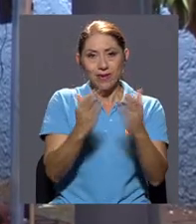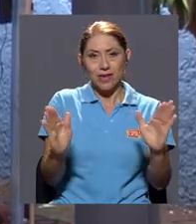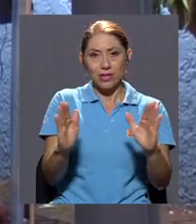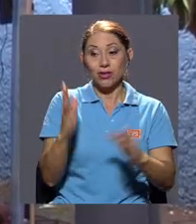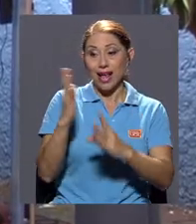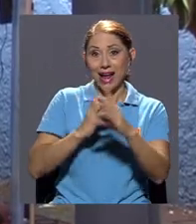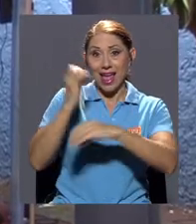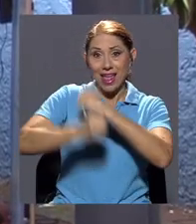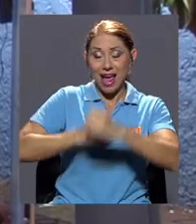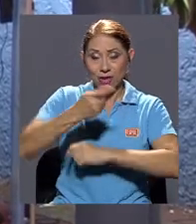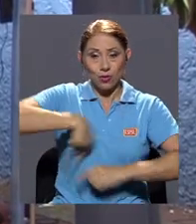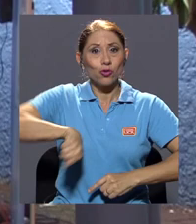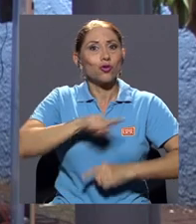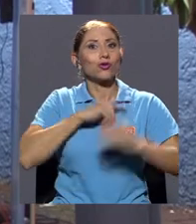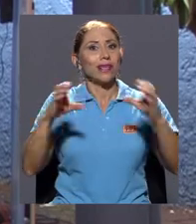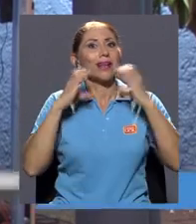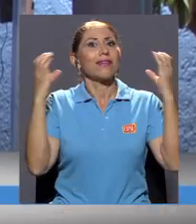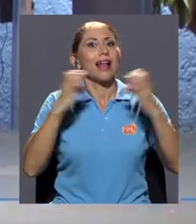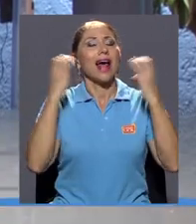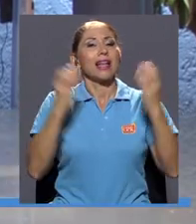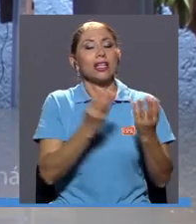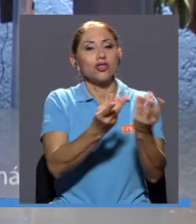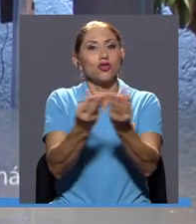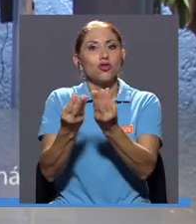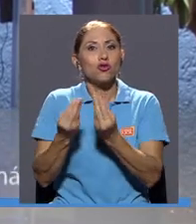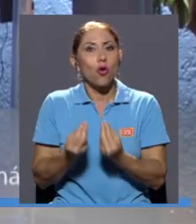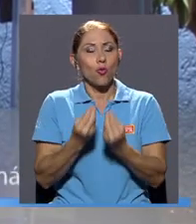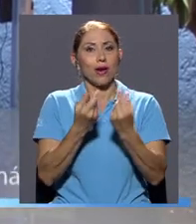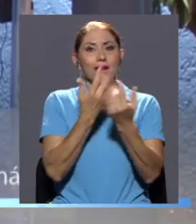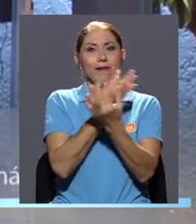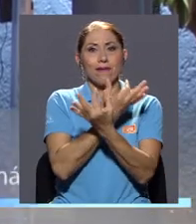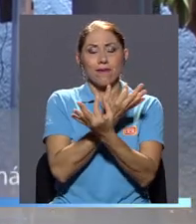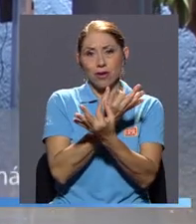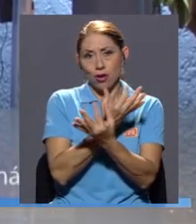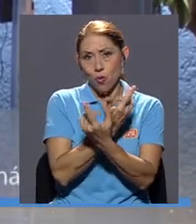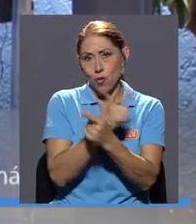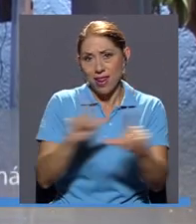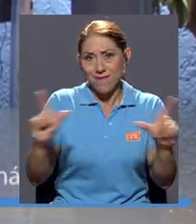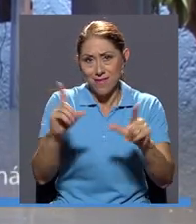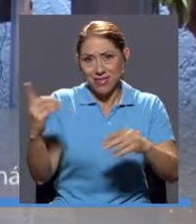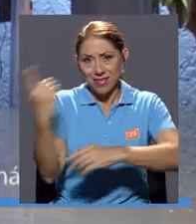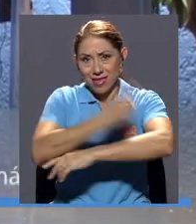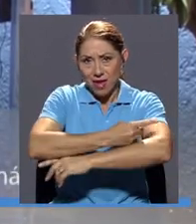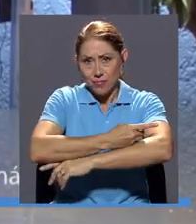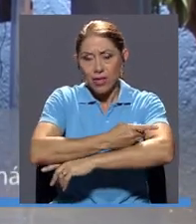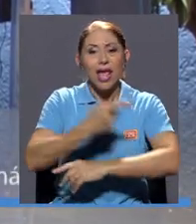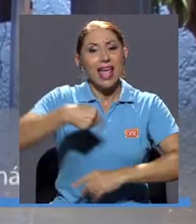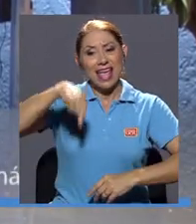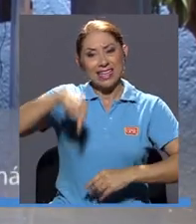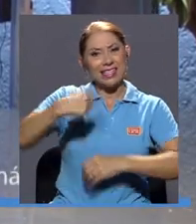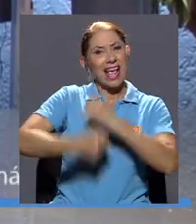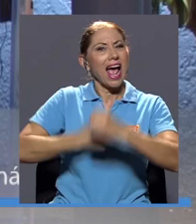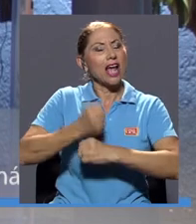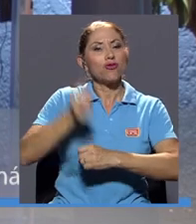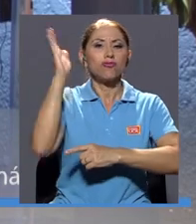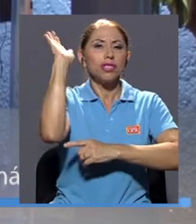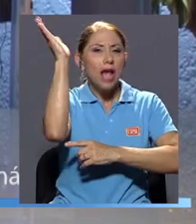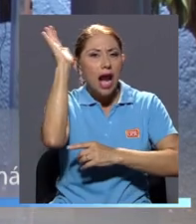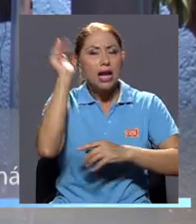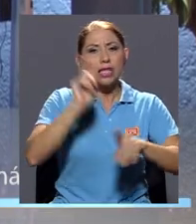on Day, tratamos de hacer alguna actividad masiva. Este año lo que propusimos fue hacer un ciclo de charlas, unas abiertas,